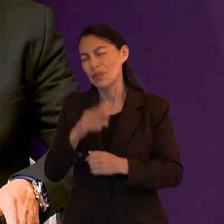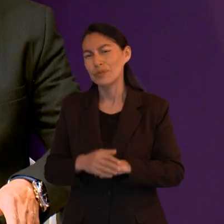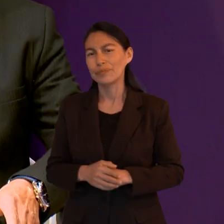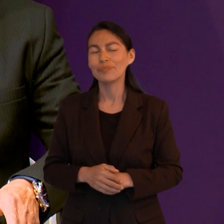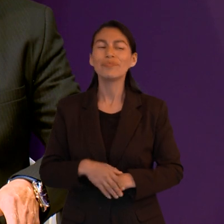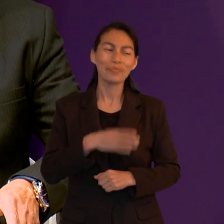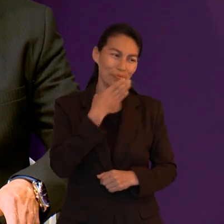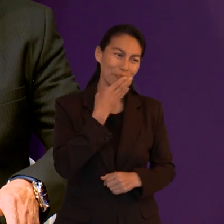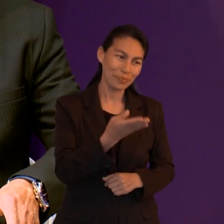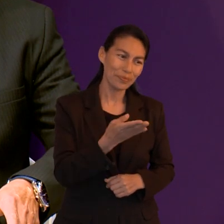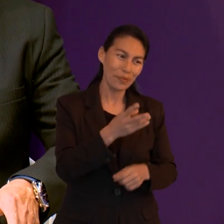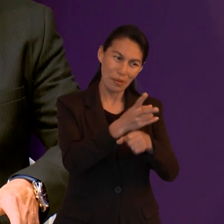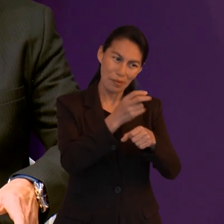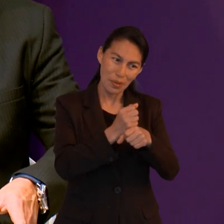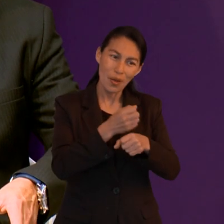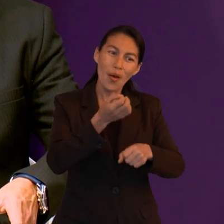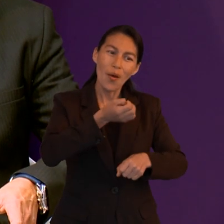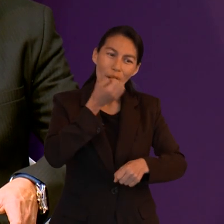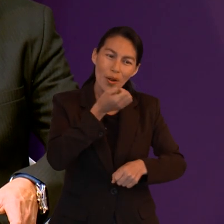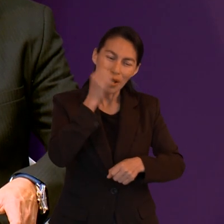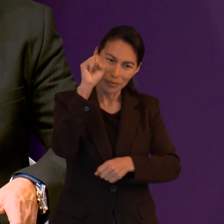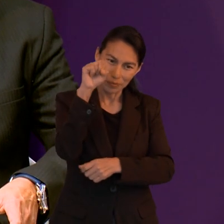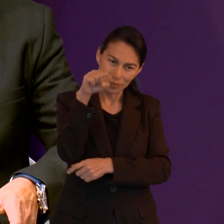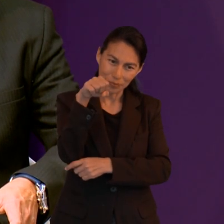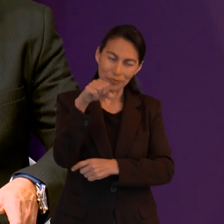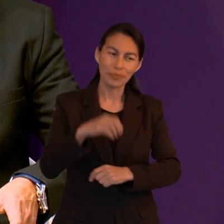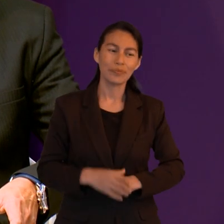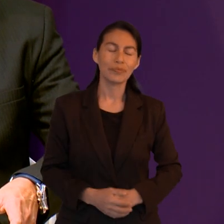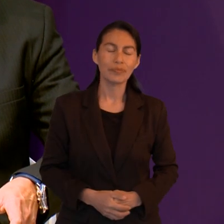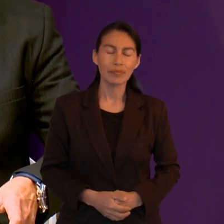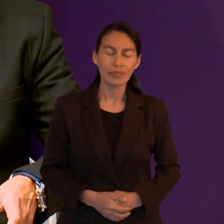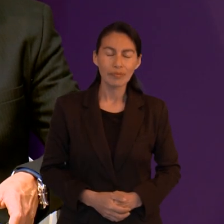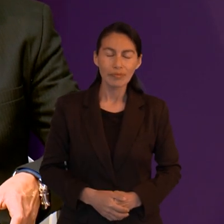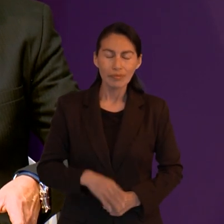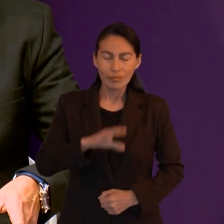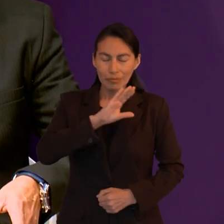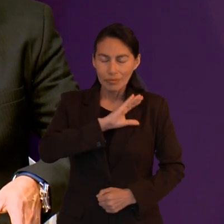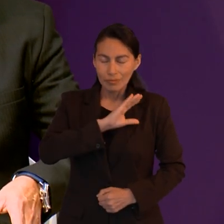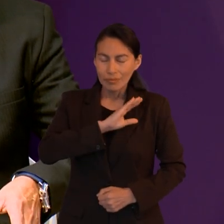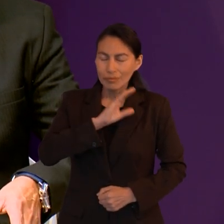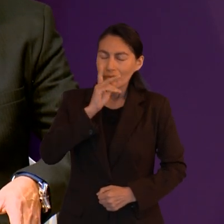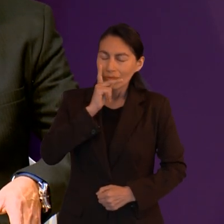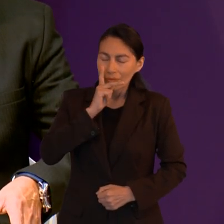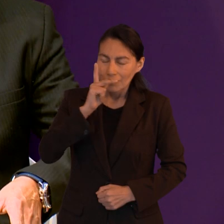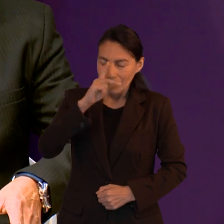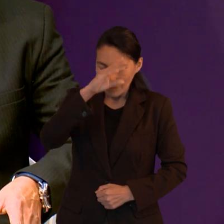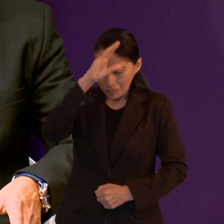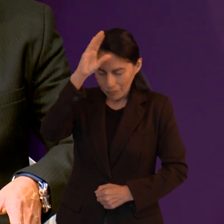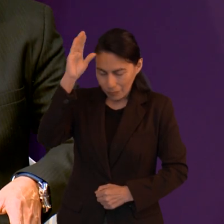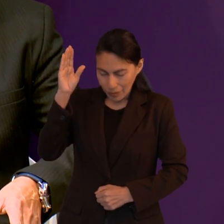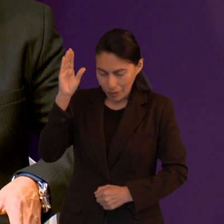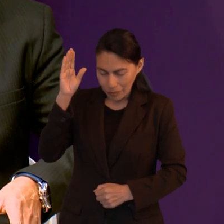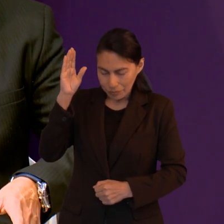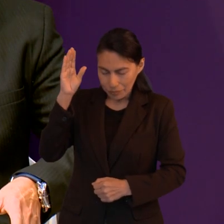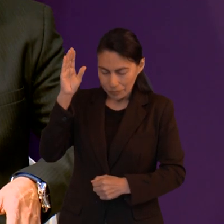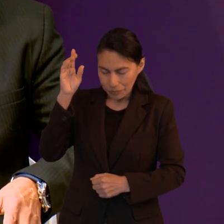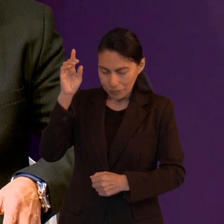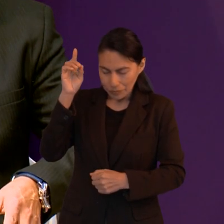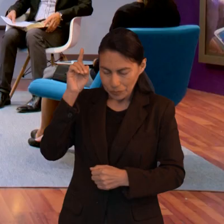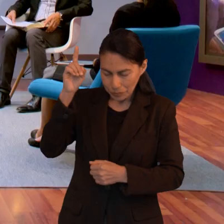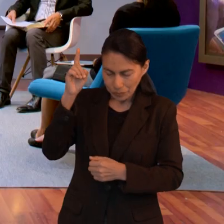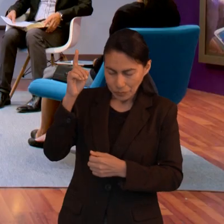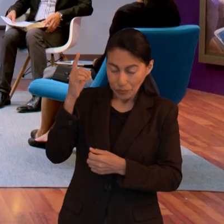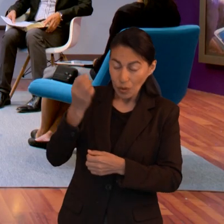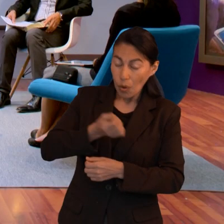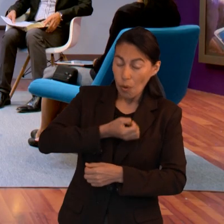favor? Muy bien, les invito para inclinar el rostro y oremos. Querido Padre Celestial, te damos gracias por la oportunidad